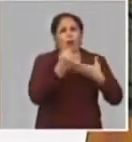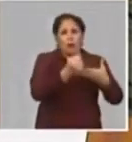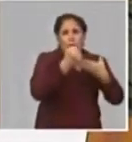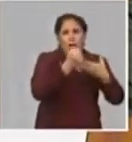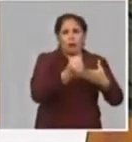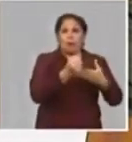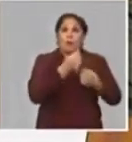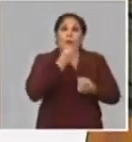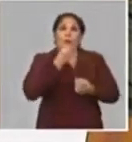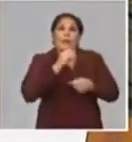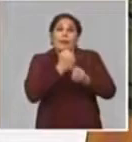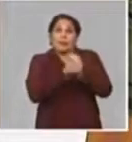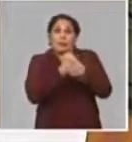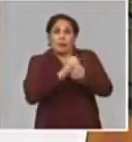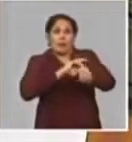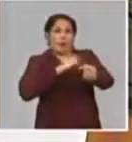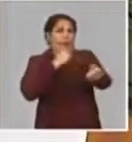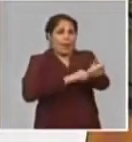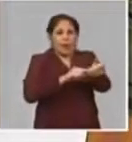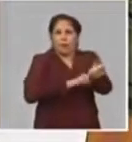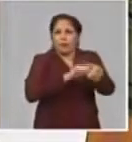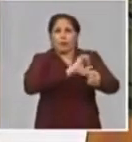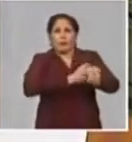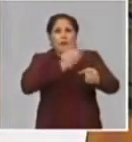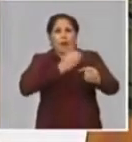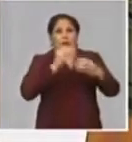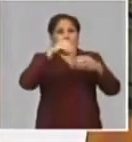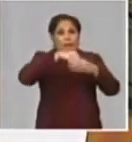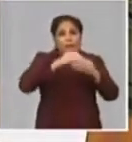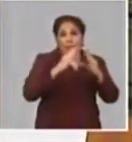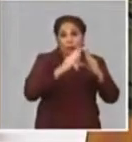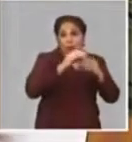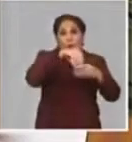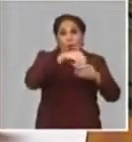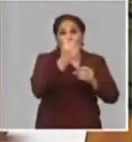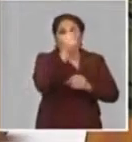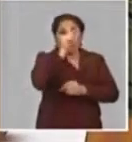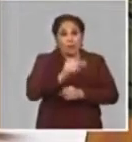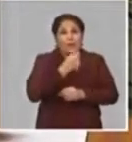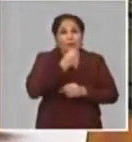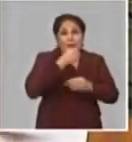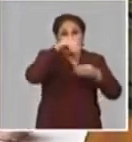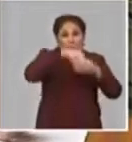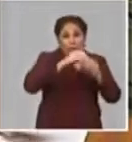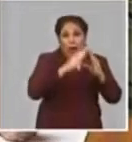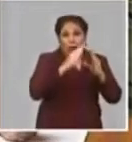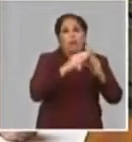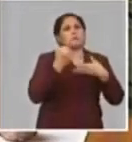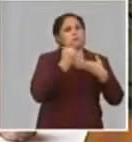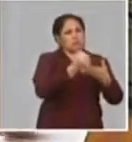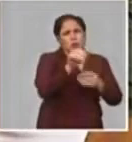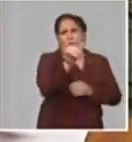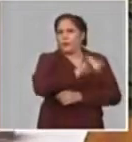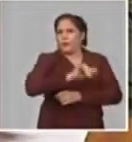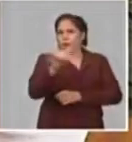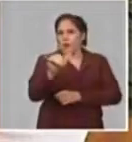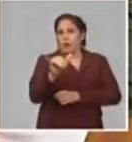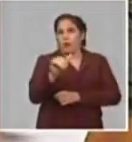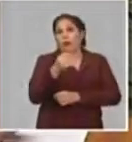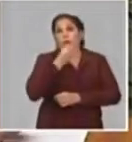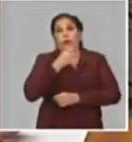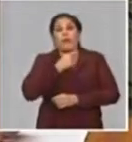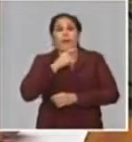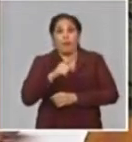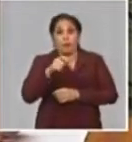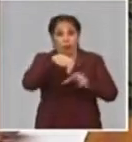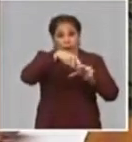enfermedad. Se está trabajando en las zonas complejas o declaradas en cuarentena, teniendo en cuenta el nivel de transmisión. Por ejemplo, en el